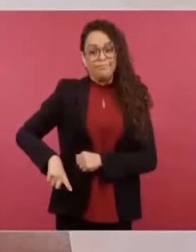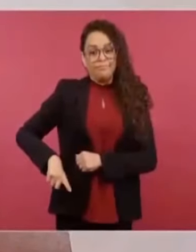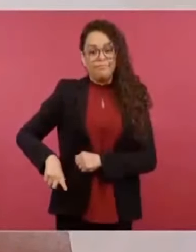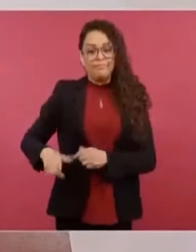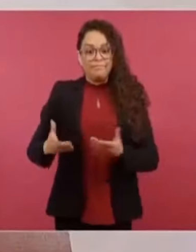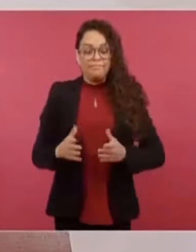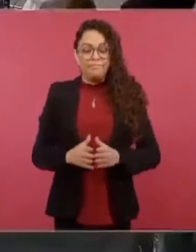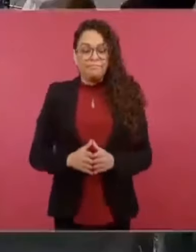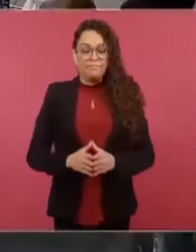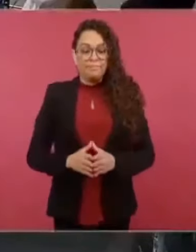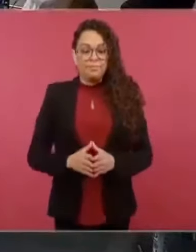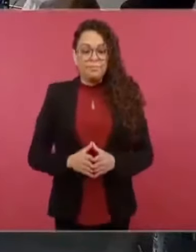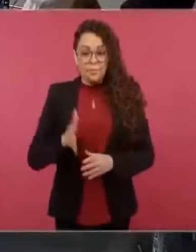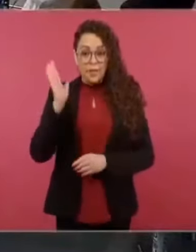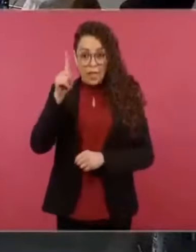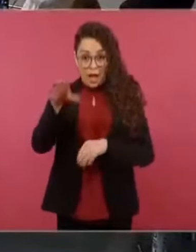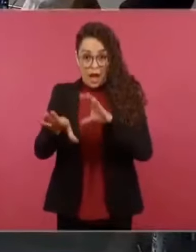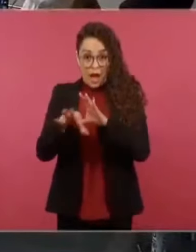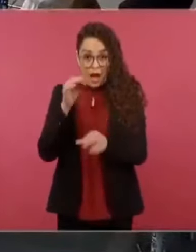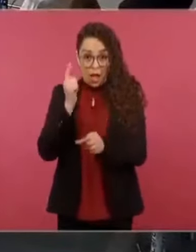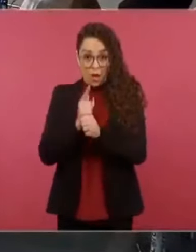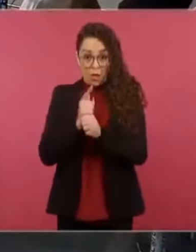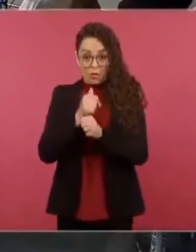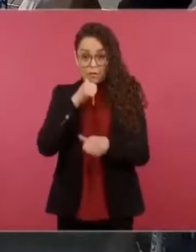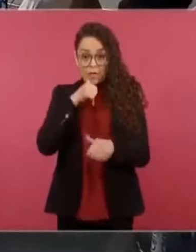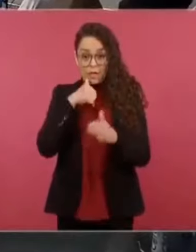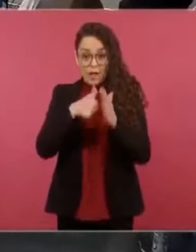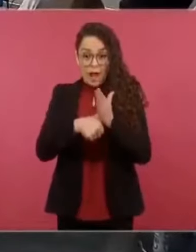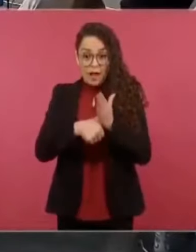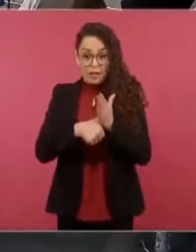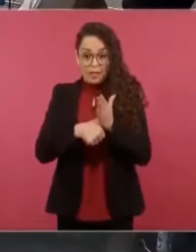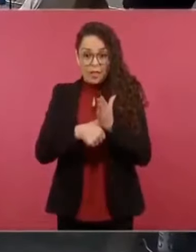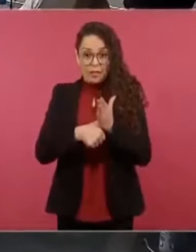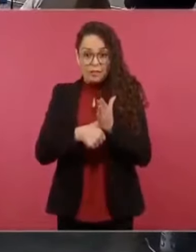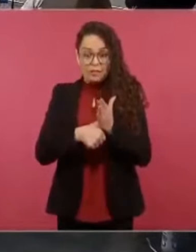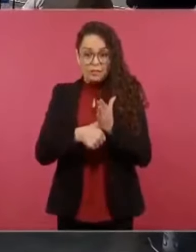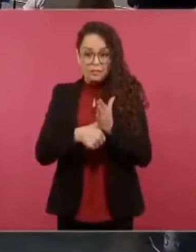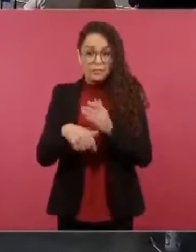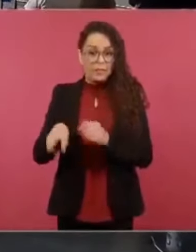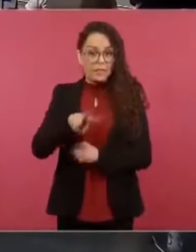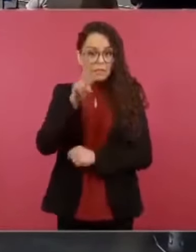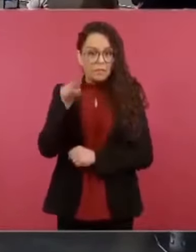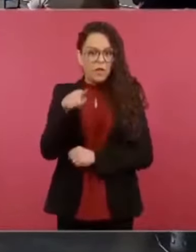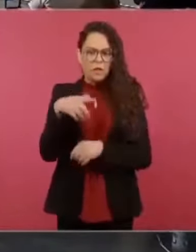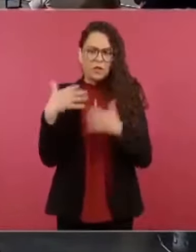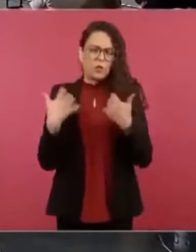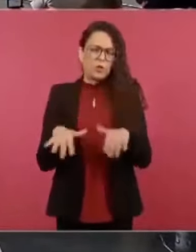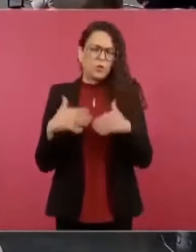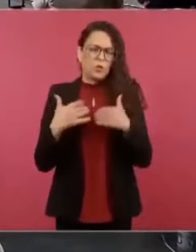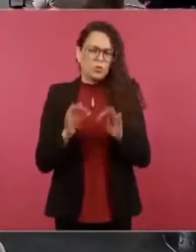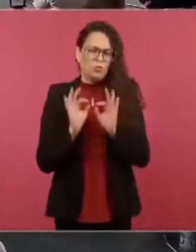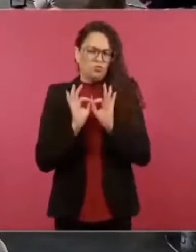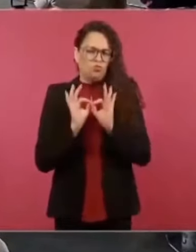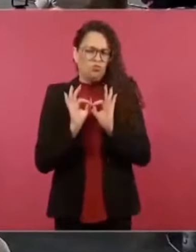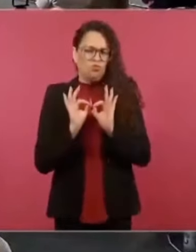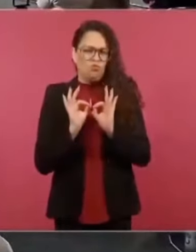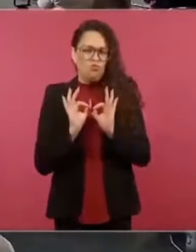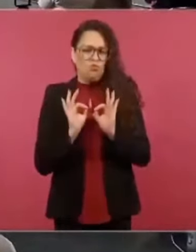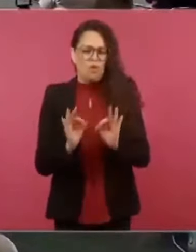La encontraron, pero es buenísima para